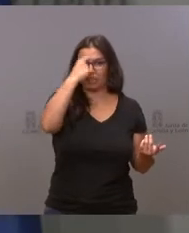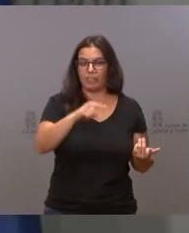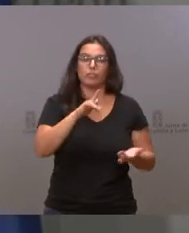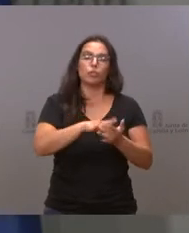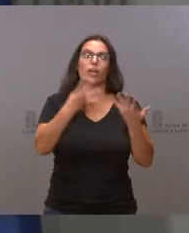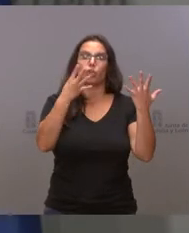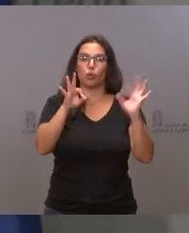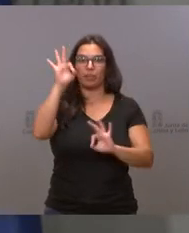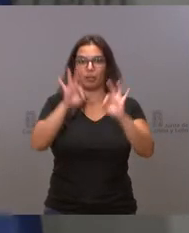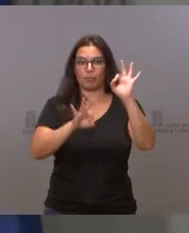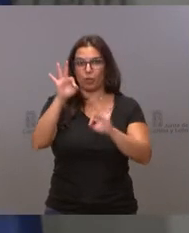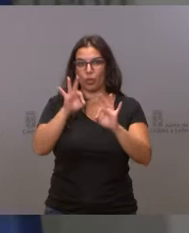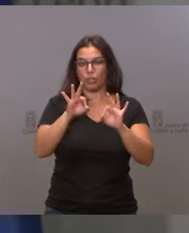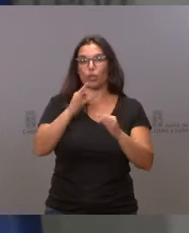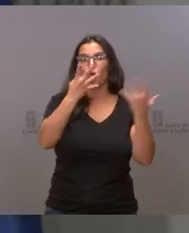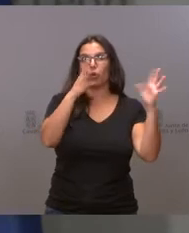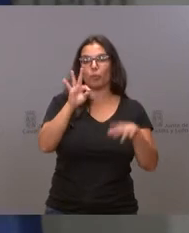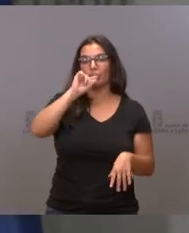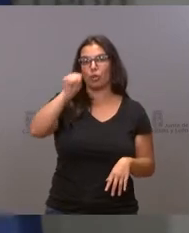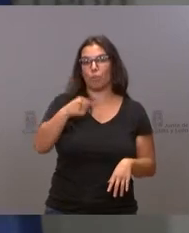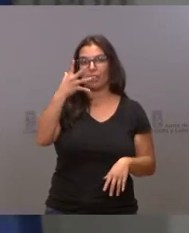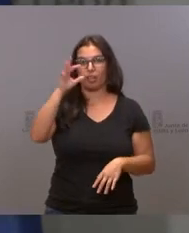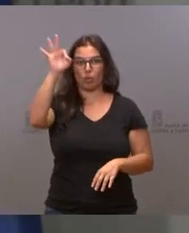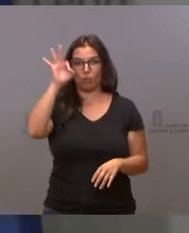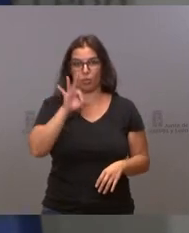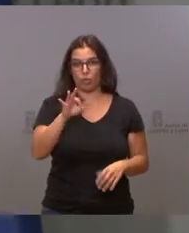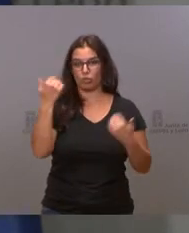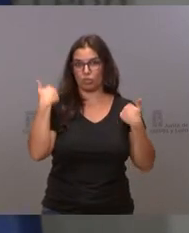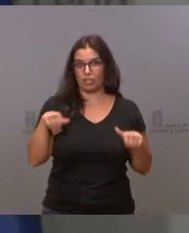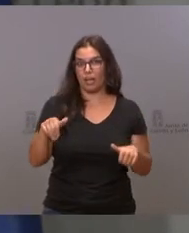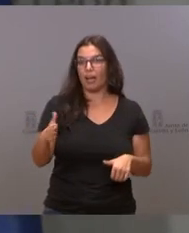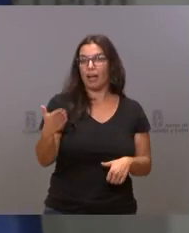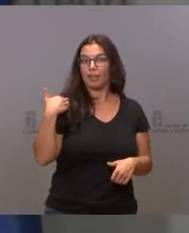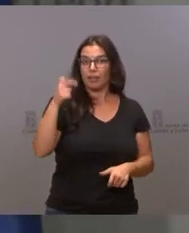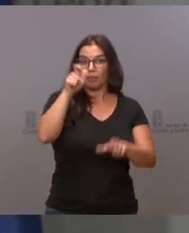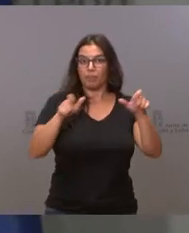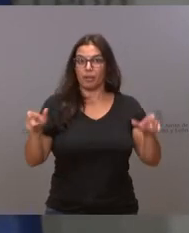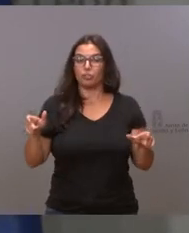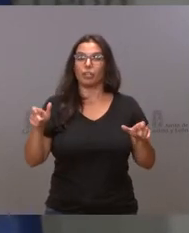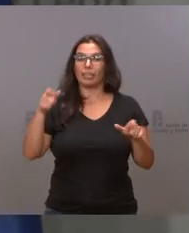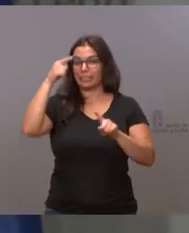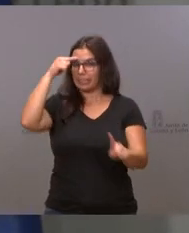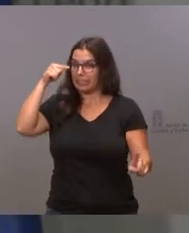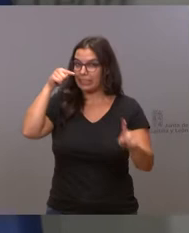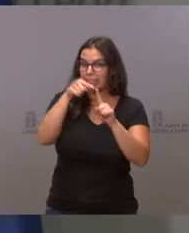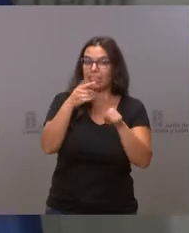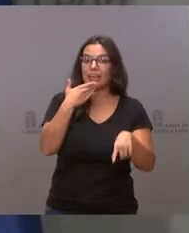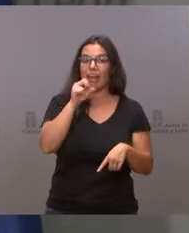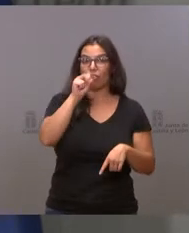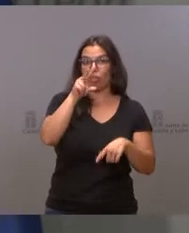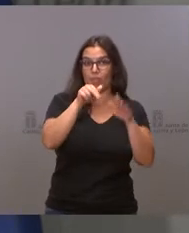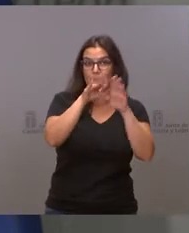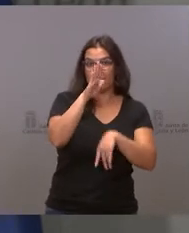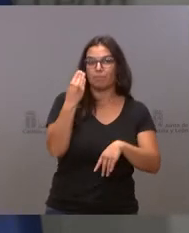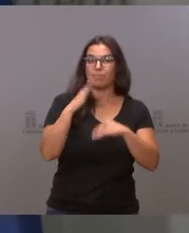de un 90%, un 90,5% ayer de nuestra población diana, de la población mayor de 12 años que ha recibido al menos